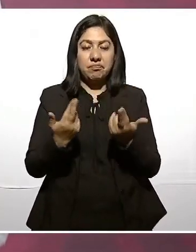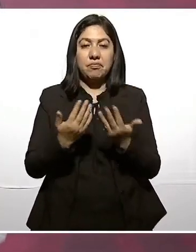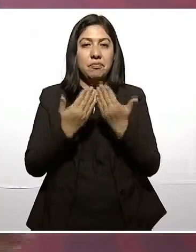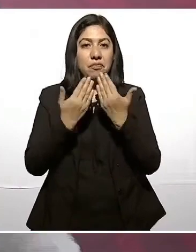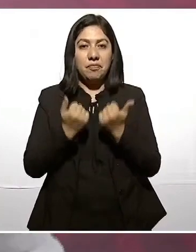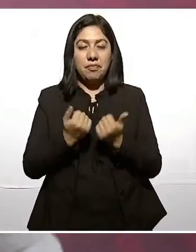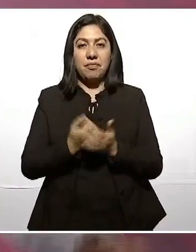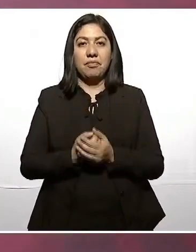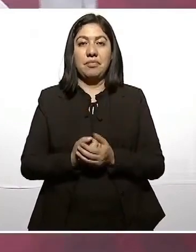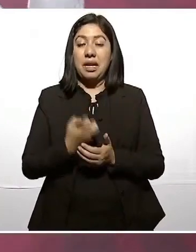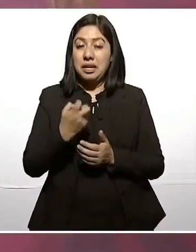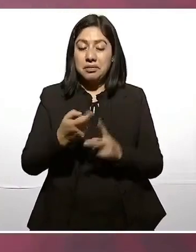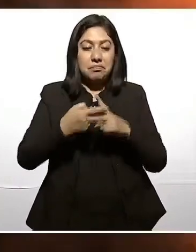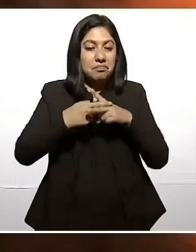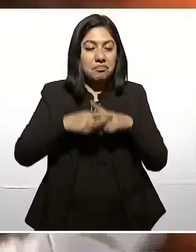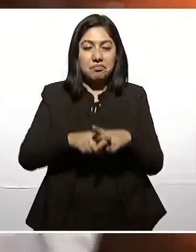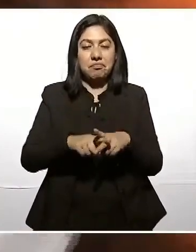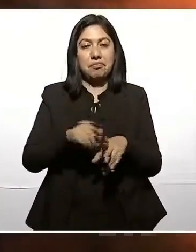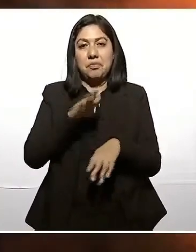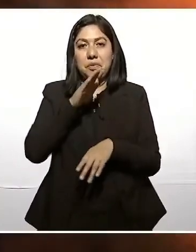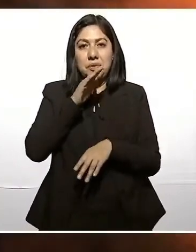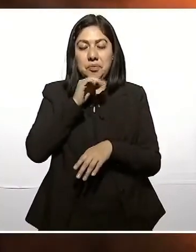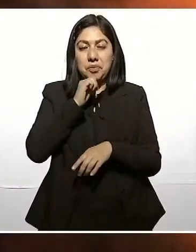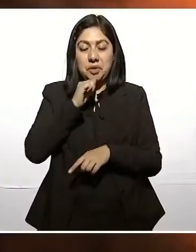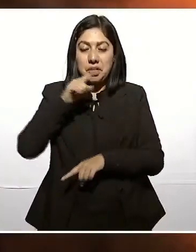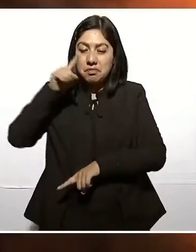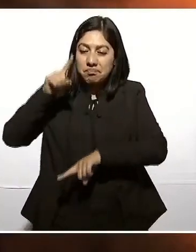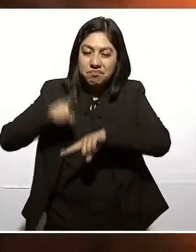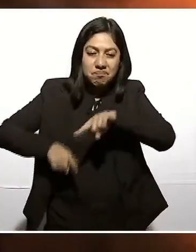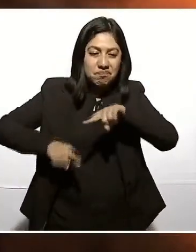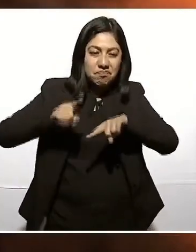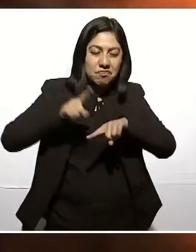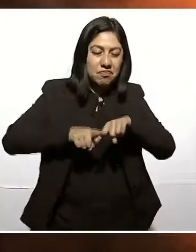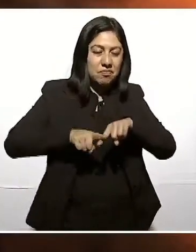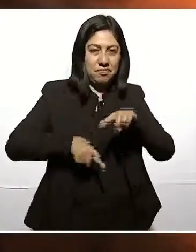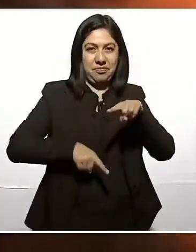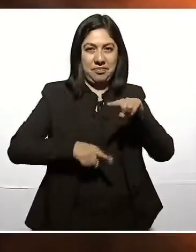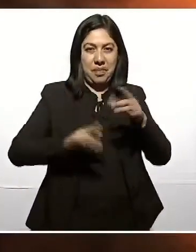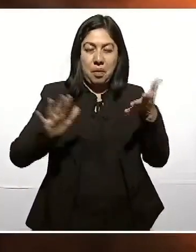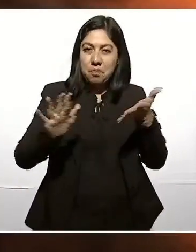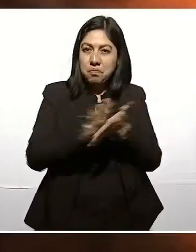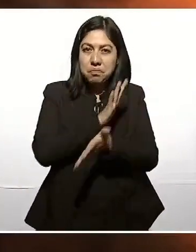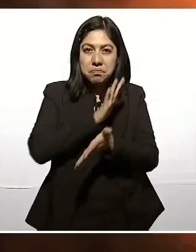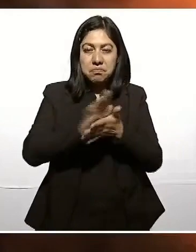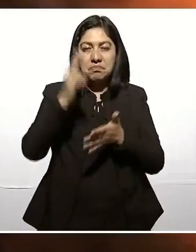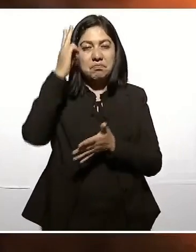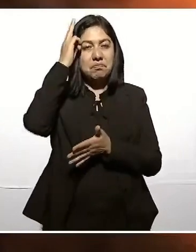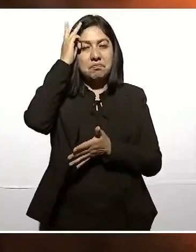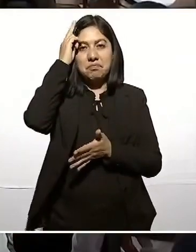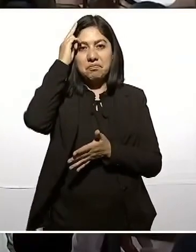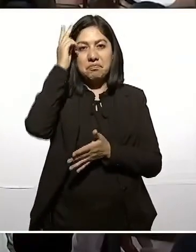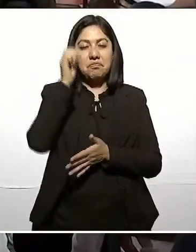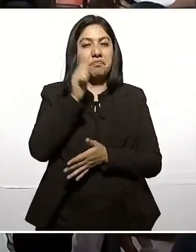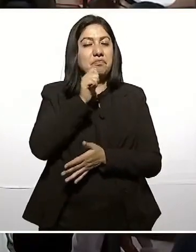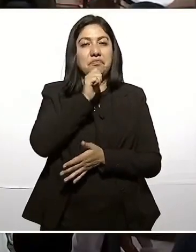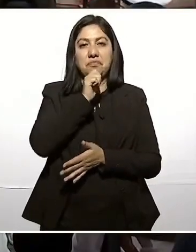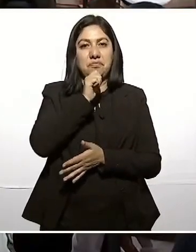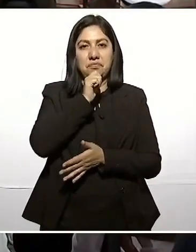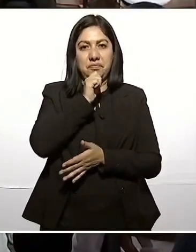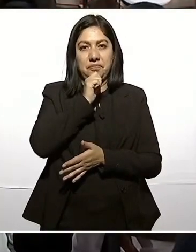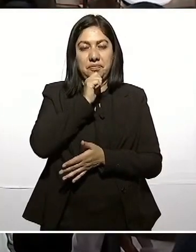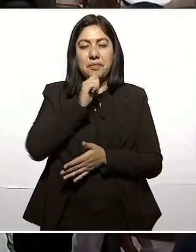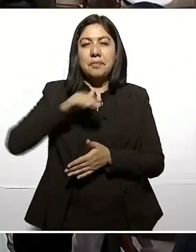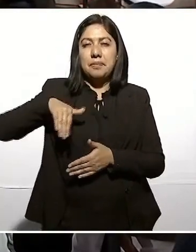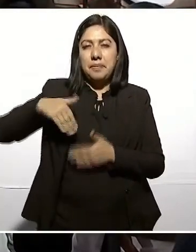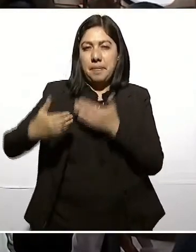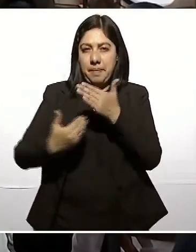No se arrancó de raíz el porfiriato. Hoy lo comentaba en la mañana don Daniel Cosío Villegas, un gran